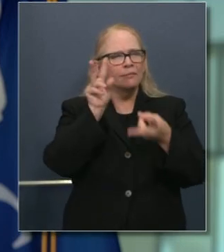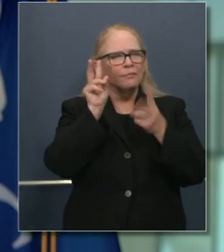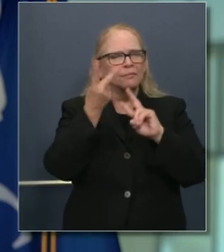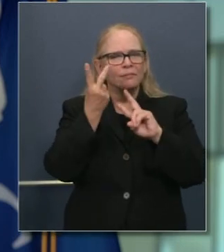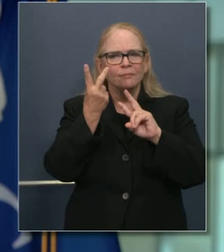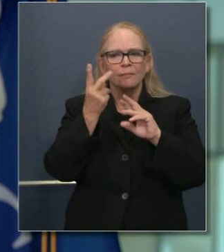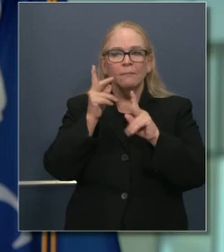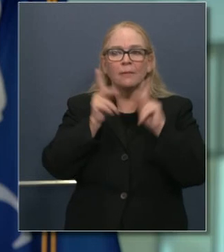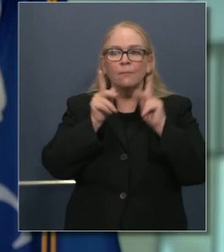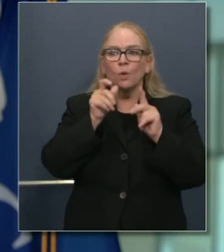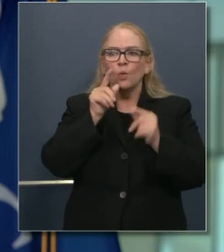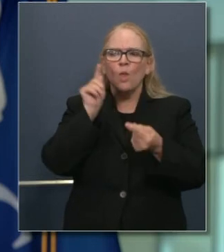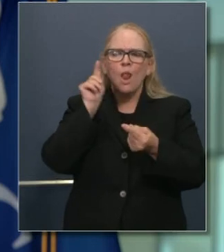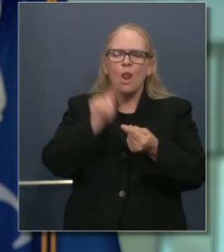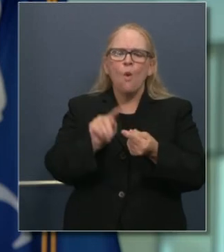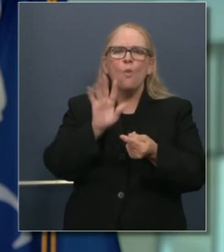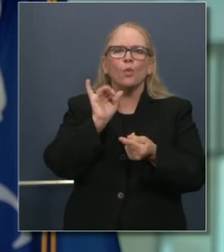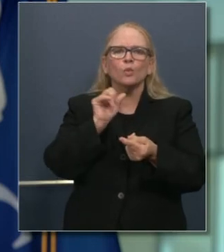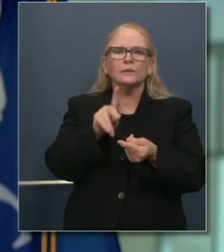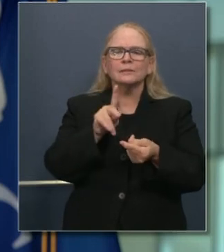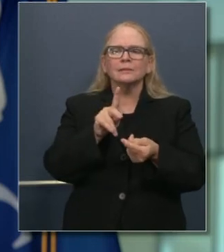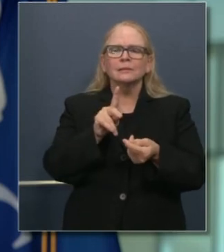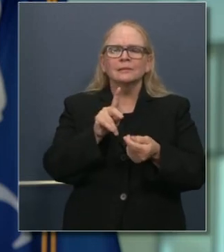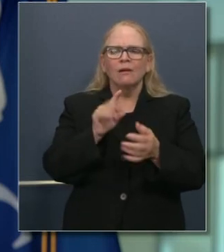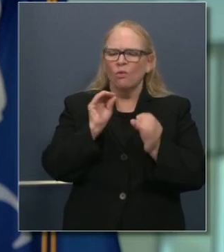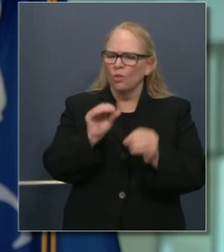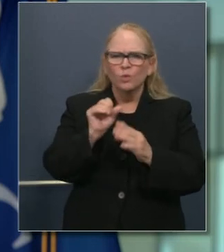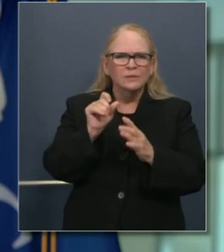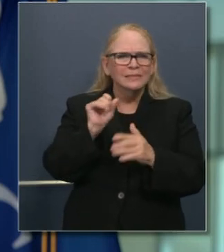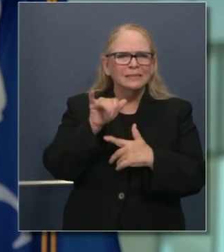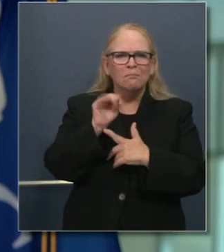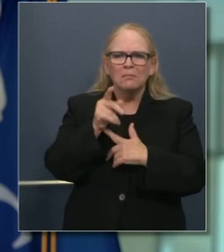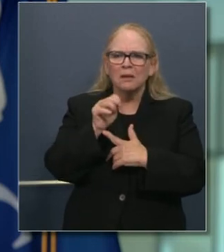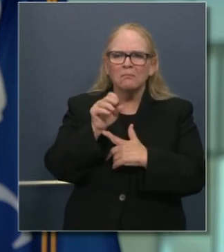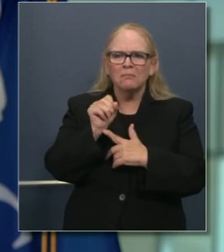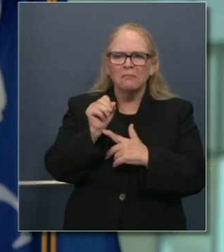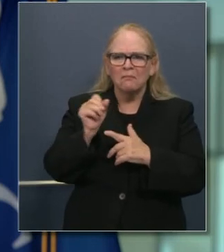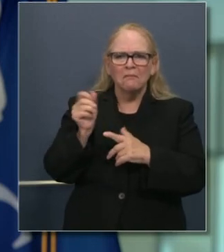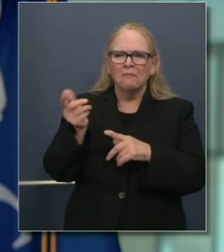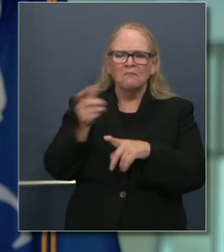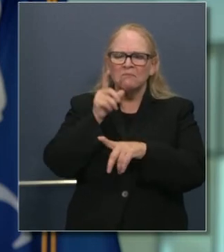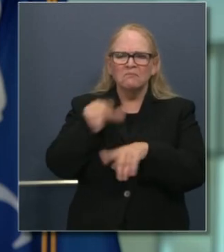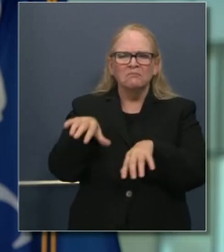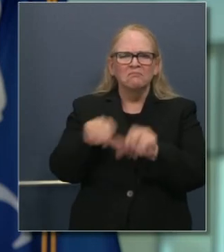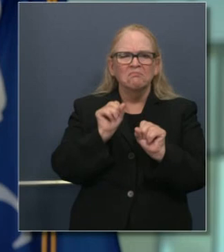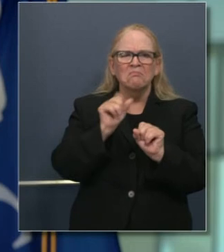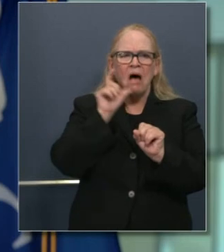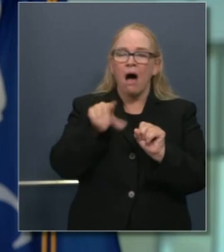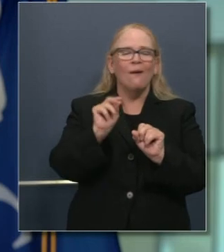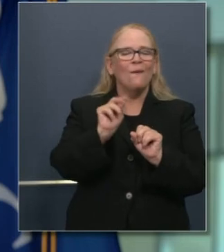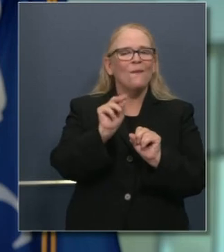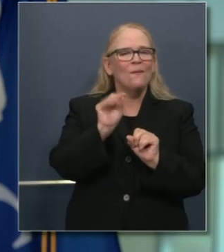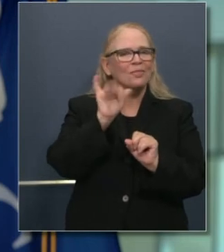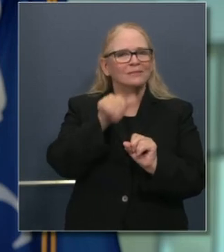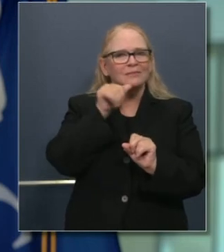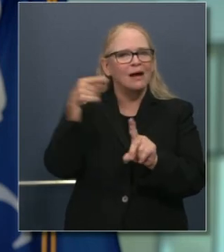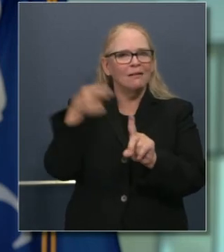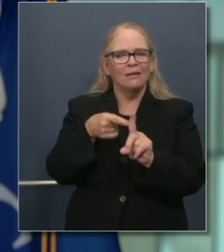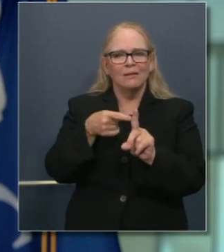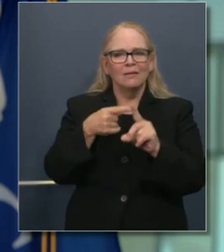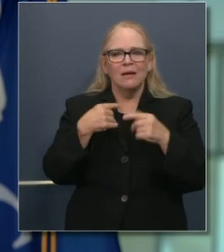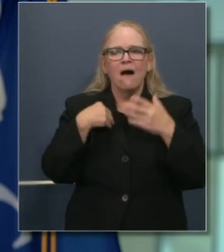que tienen un menor riesgo asintomáticos no puedan tener pruebas. Solo dijimos en nuestro sistema de